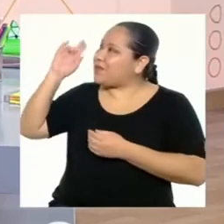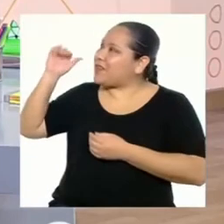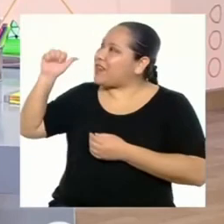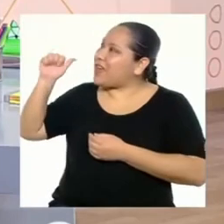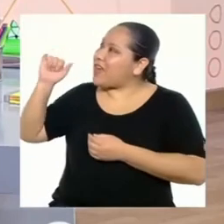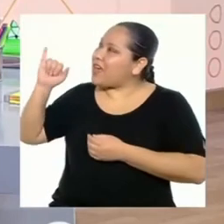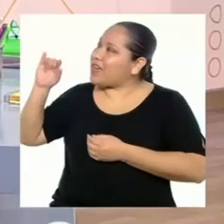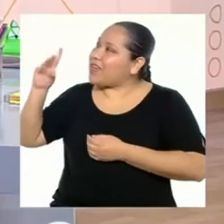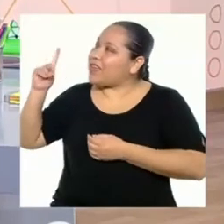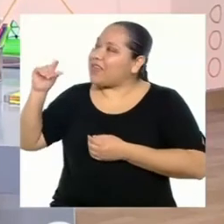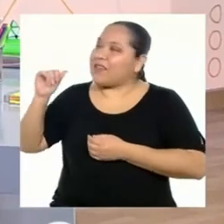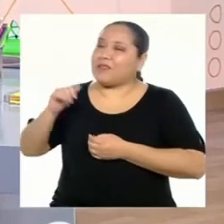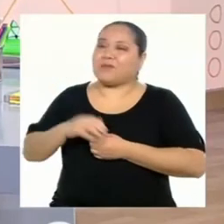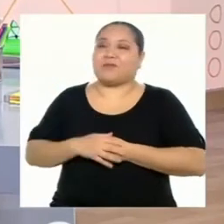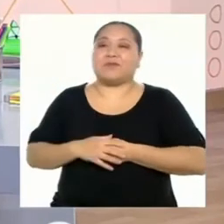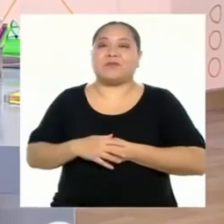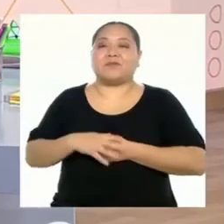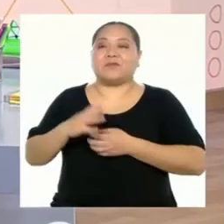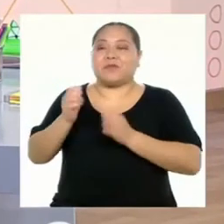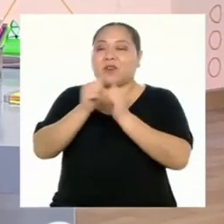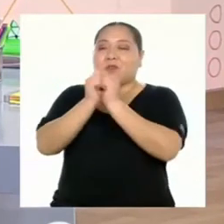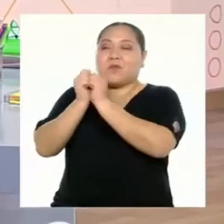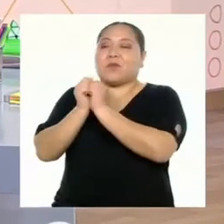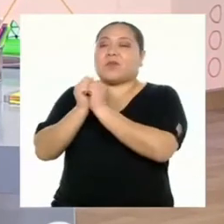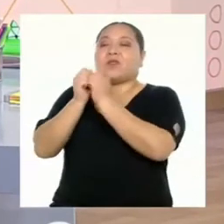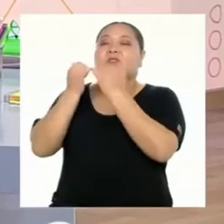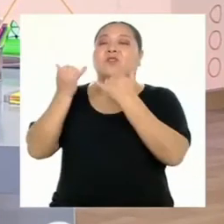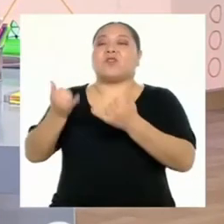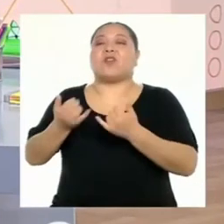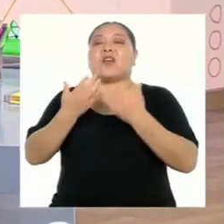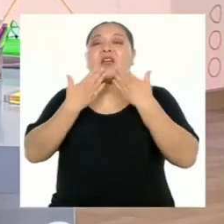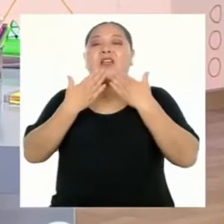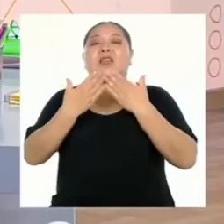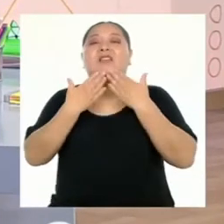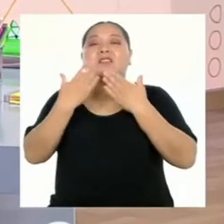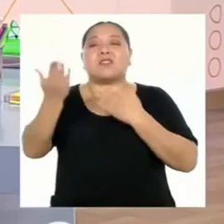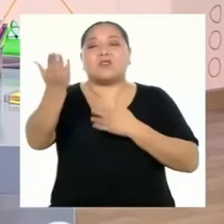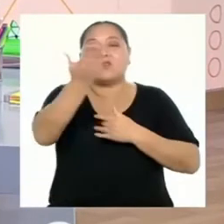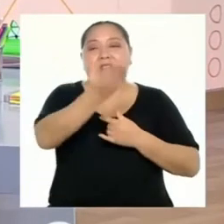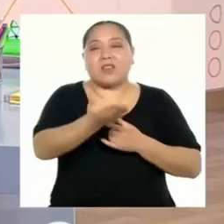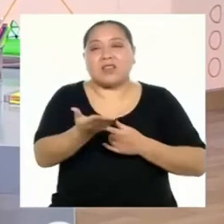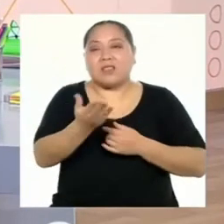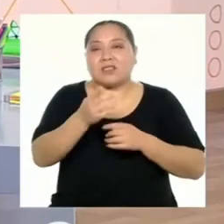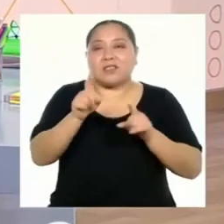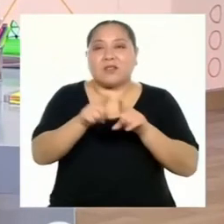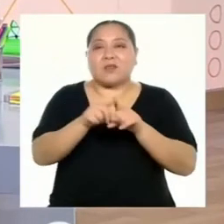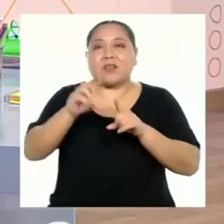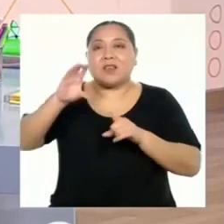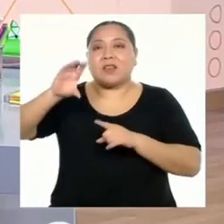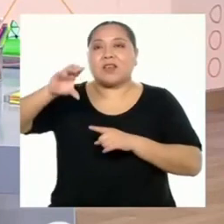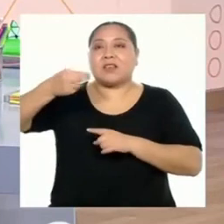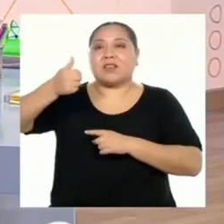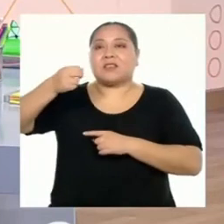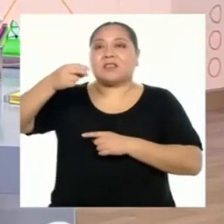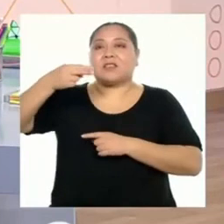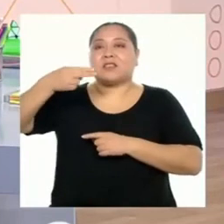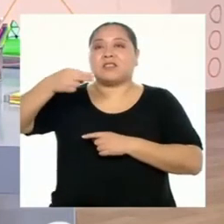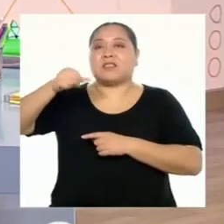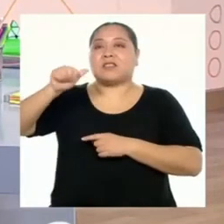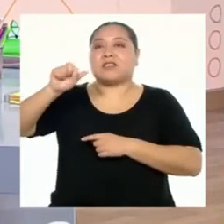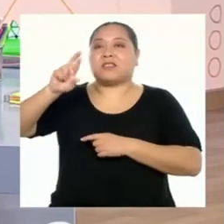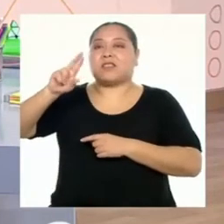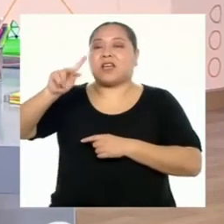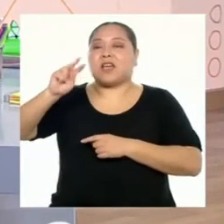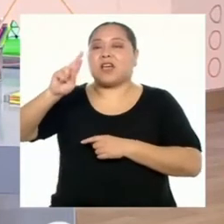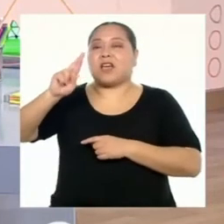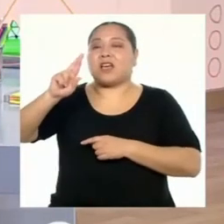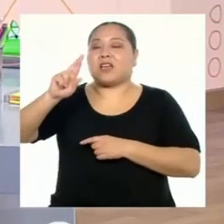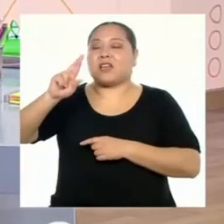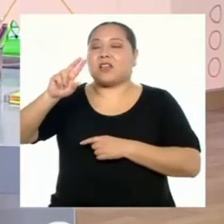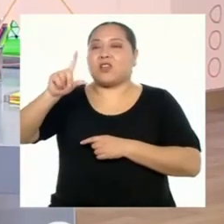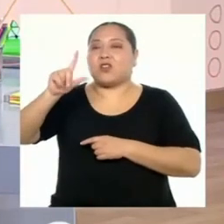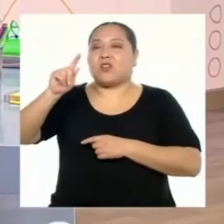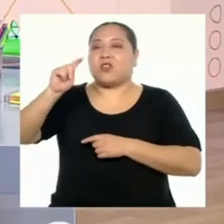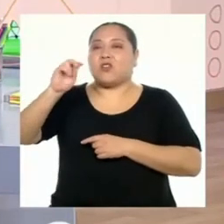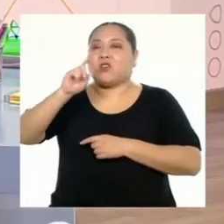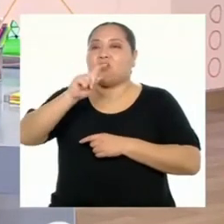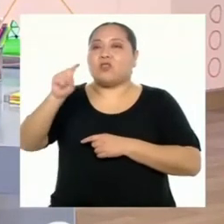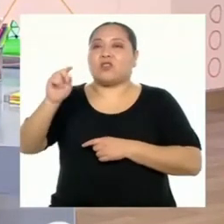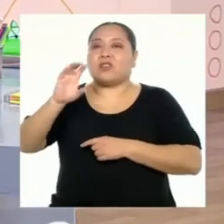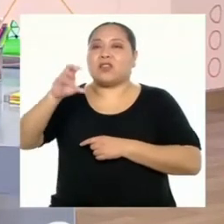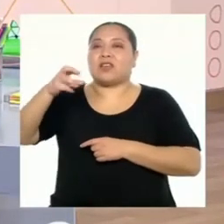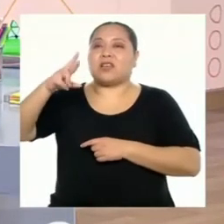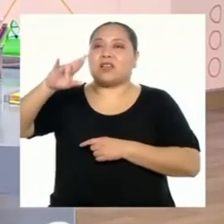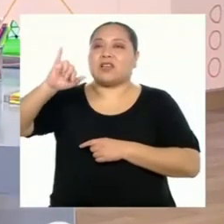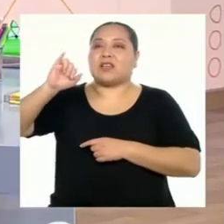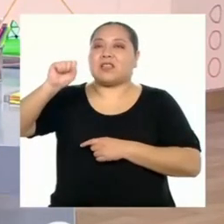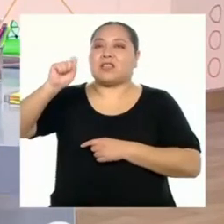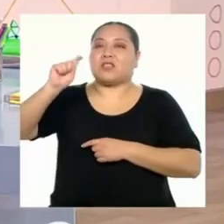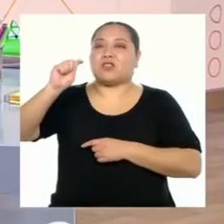profesor Aira, por habernos acompañado el día de hoy. Gracias a ustedes también, Charlotte, Christopher y Francesca, por conectarse y compartir sus